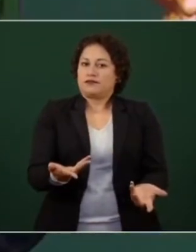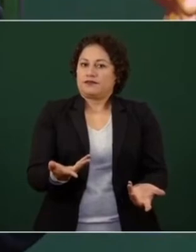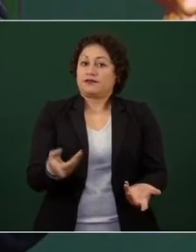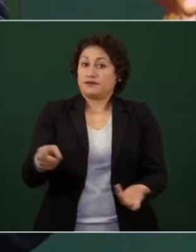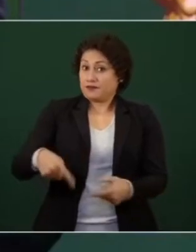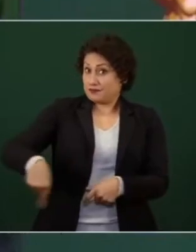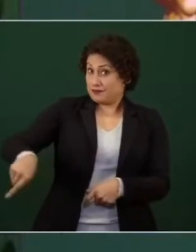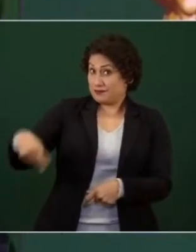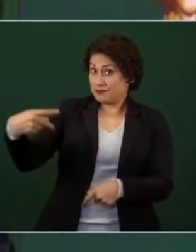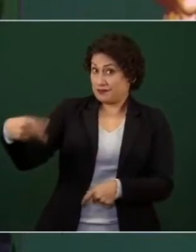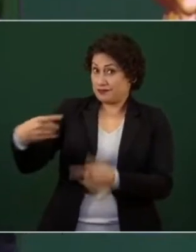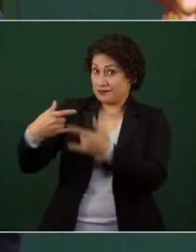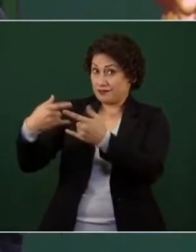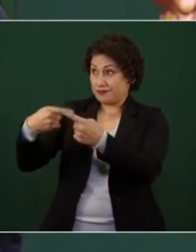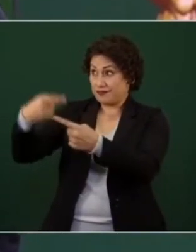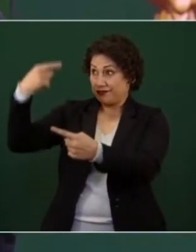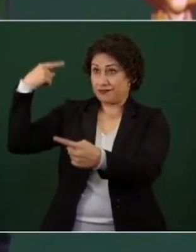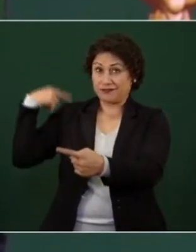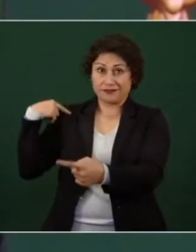inventando nada